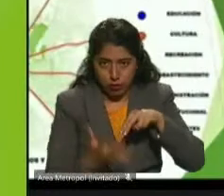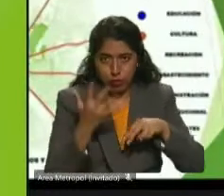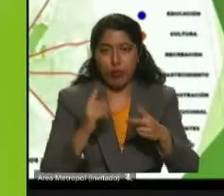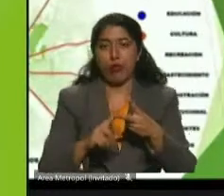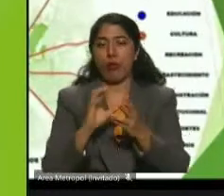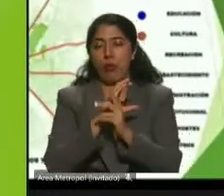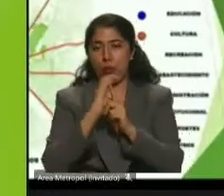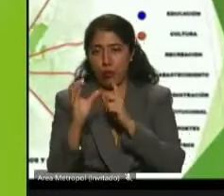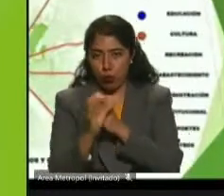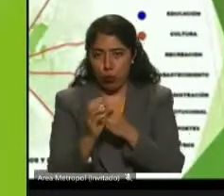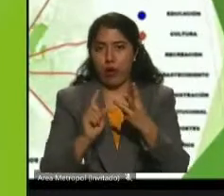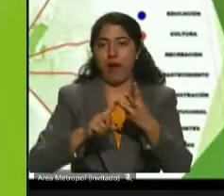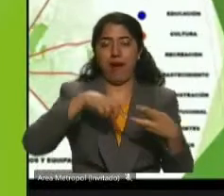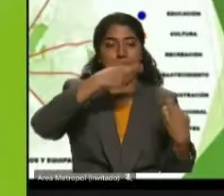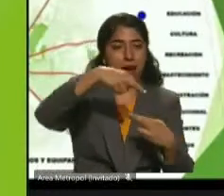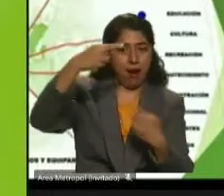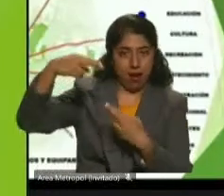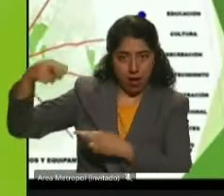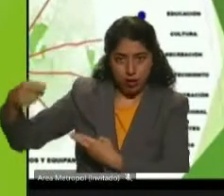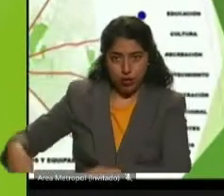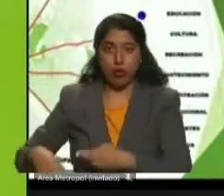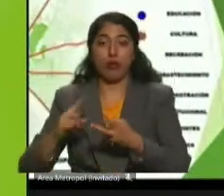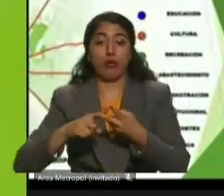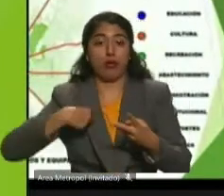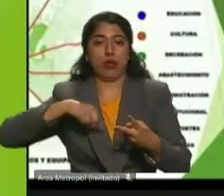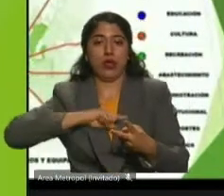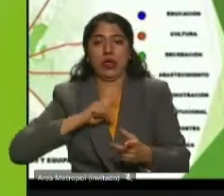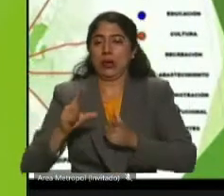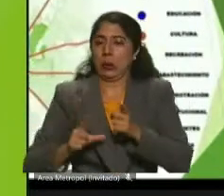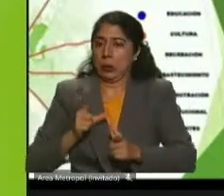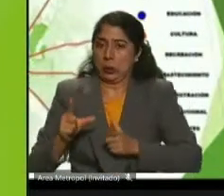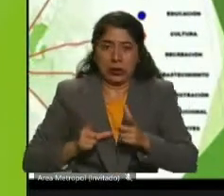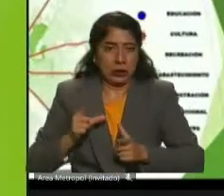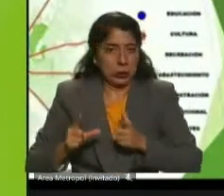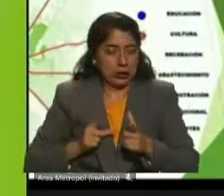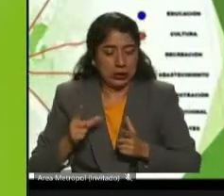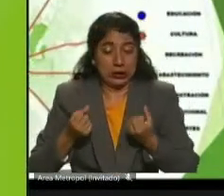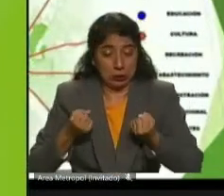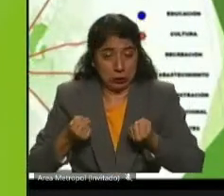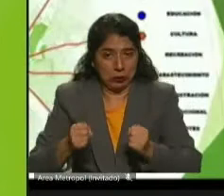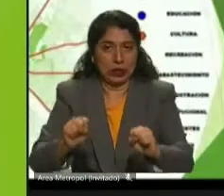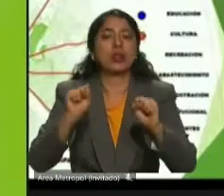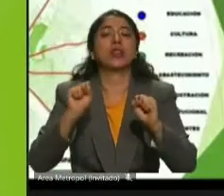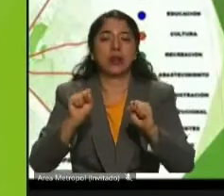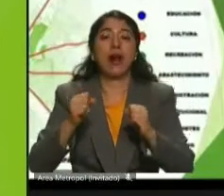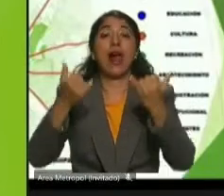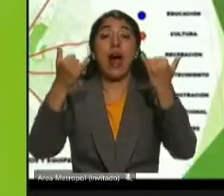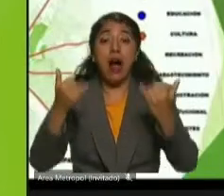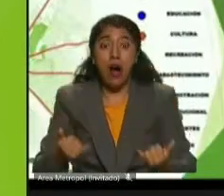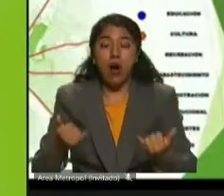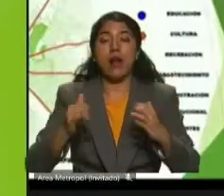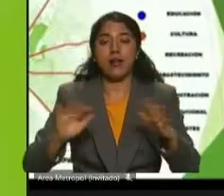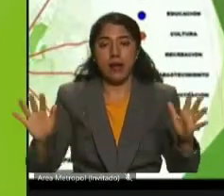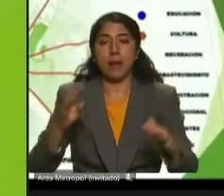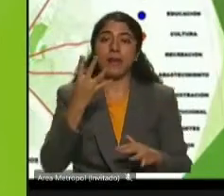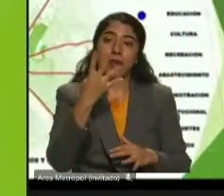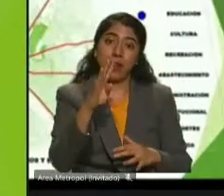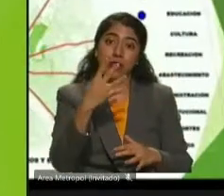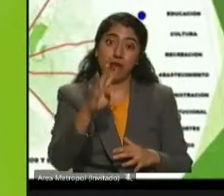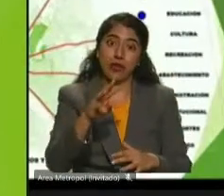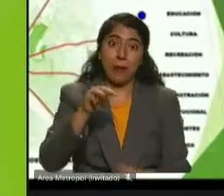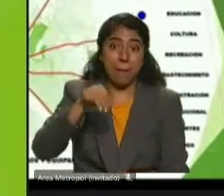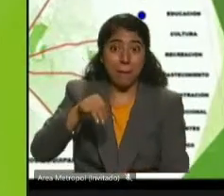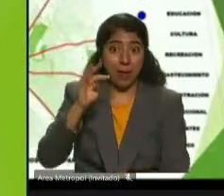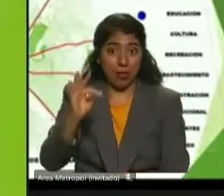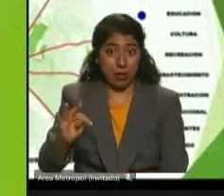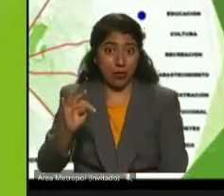un gran desarrollo en educación Santa Cruz de la Sierra, hoy tiene 14 metros cuadrados, escuchaba yo